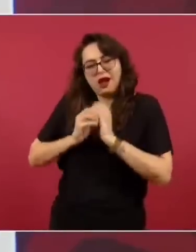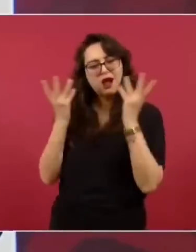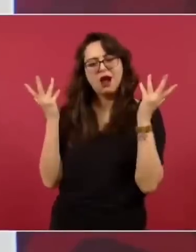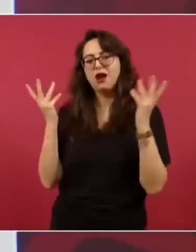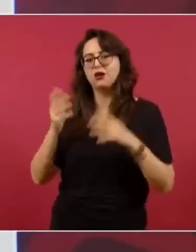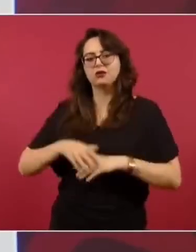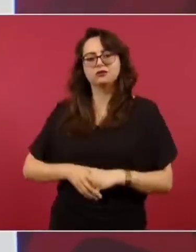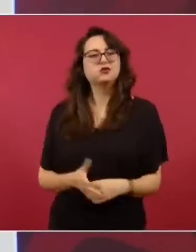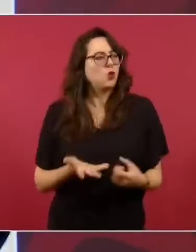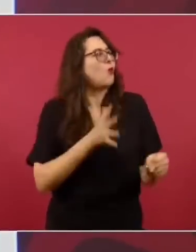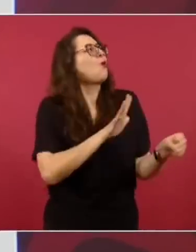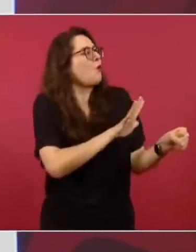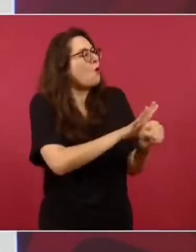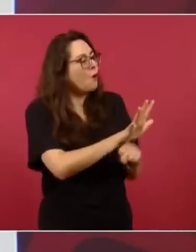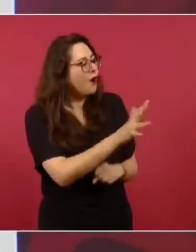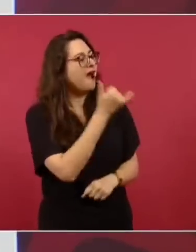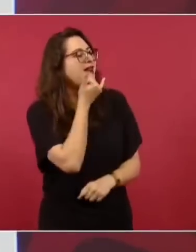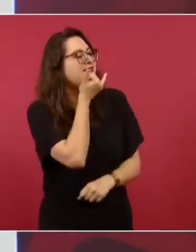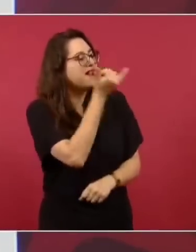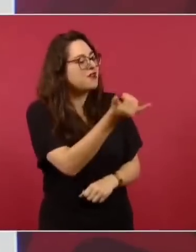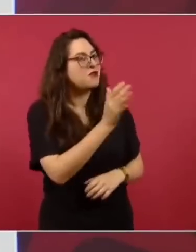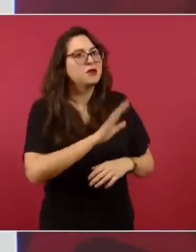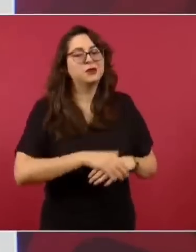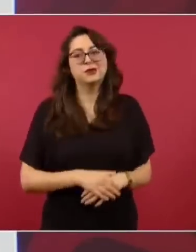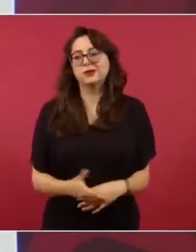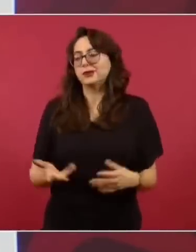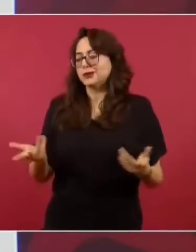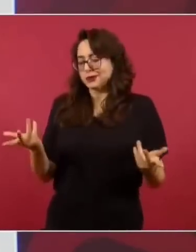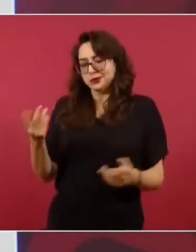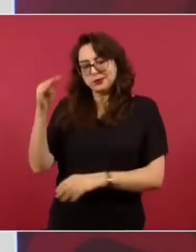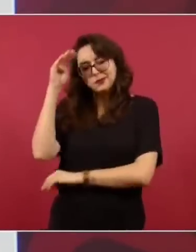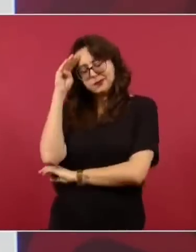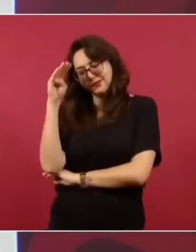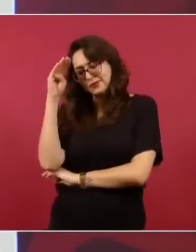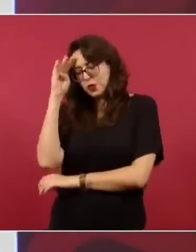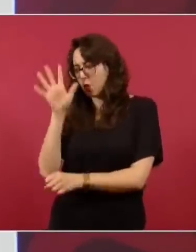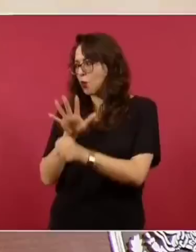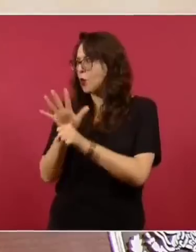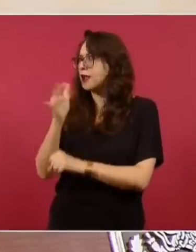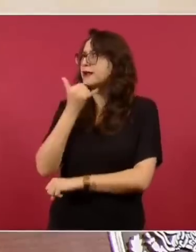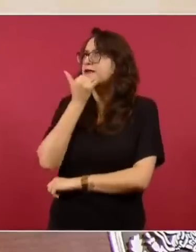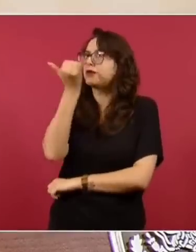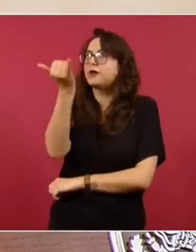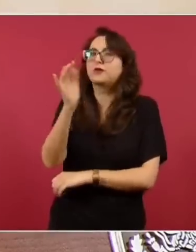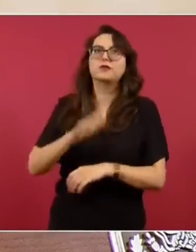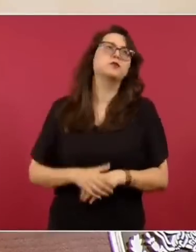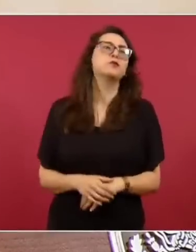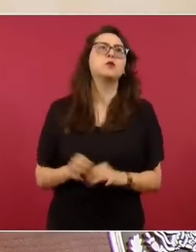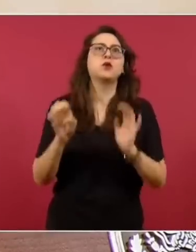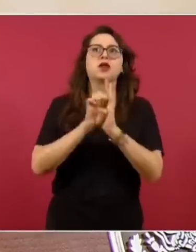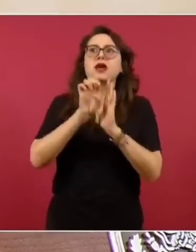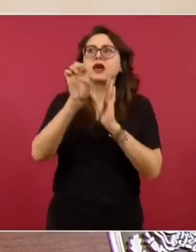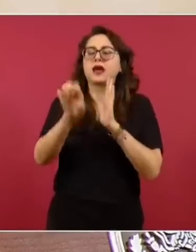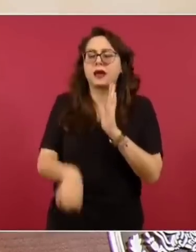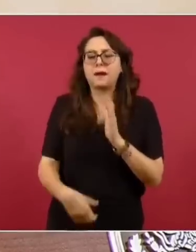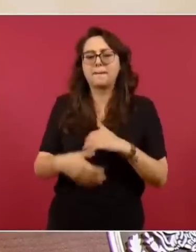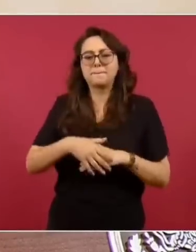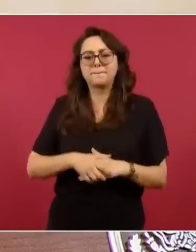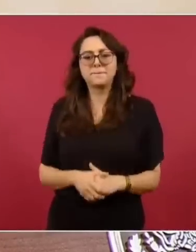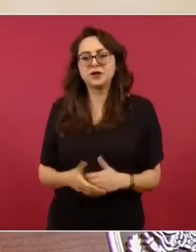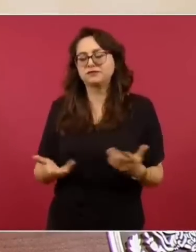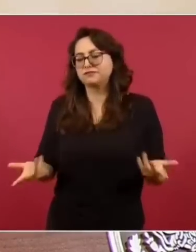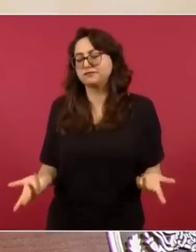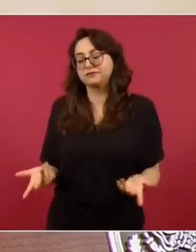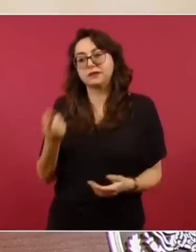ver qué puedo decir, que uno no es